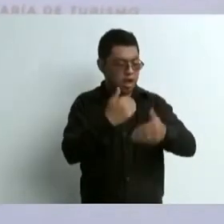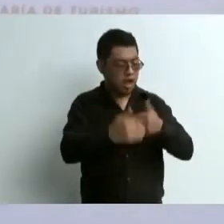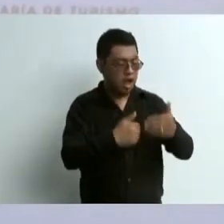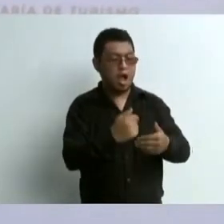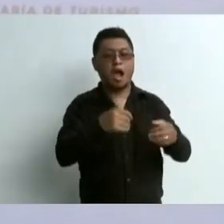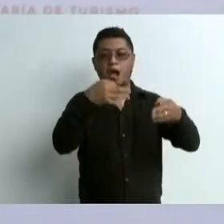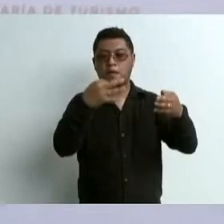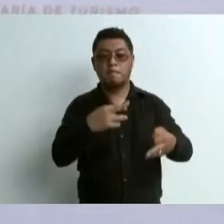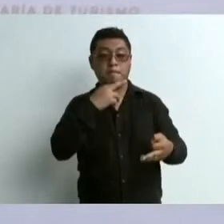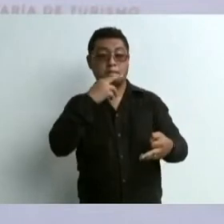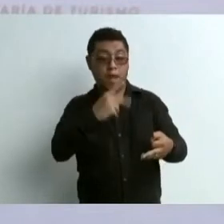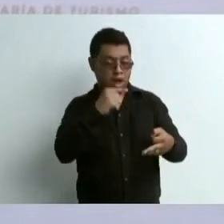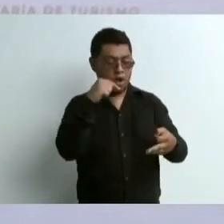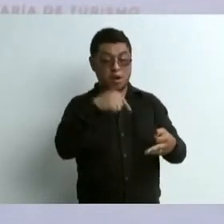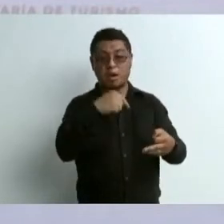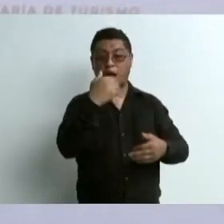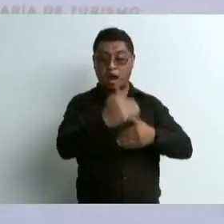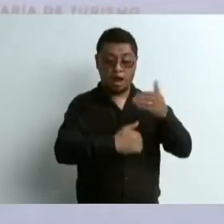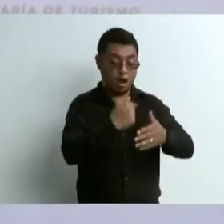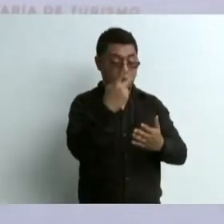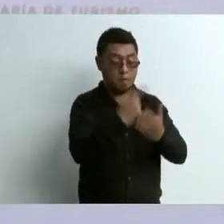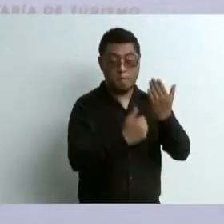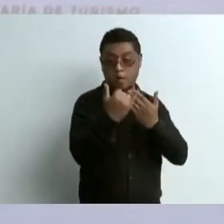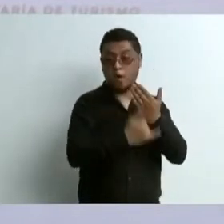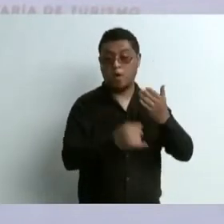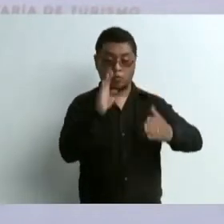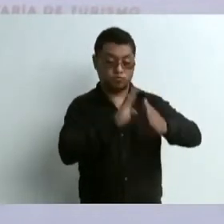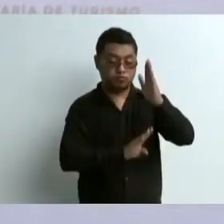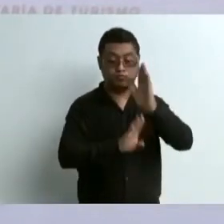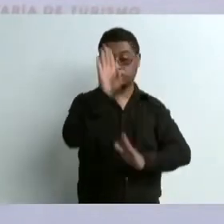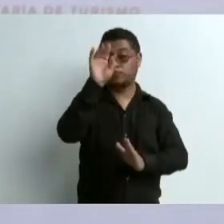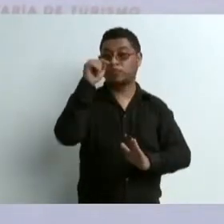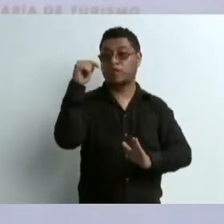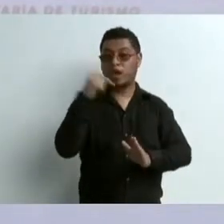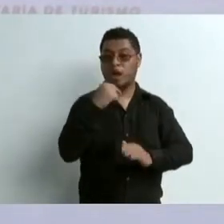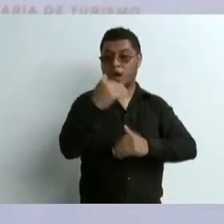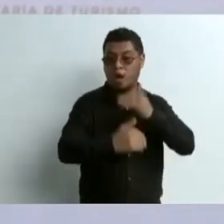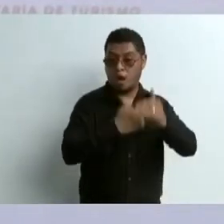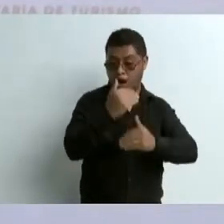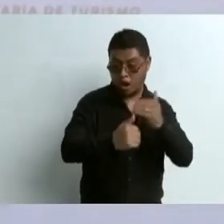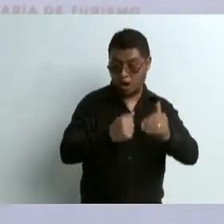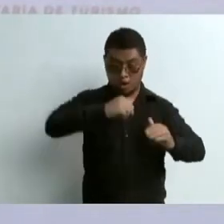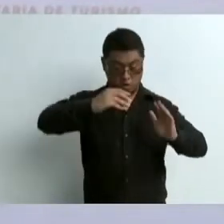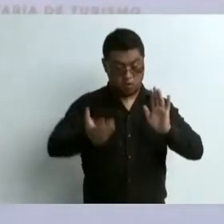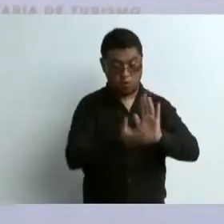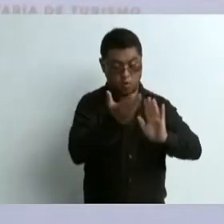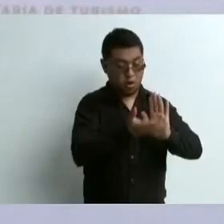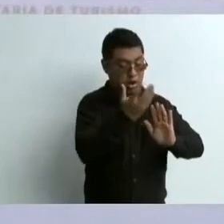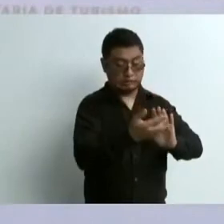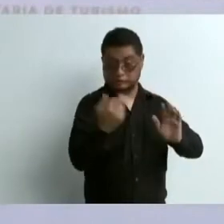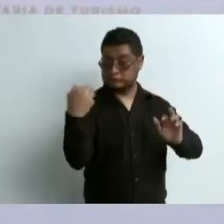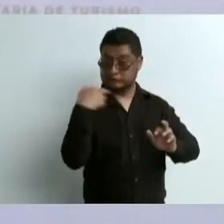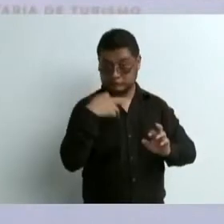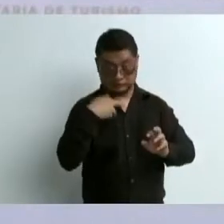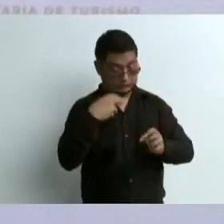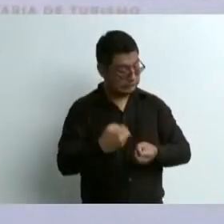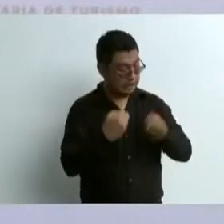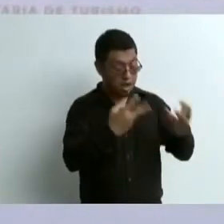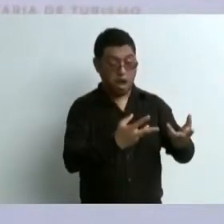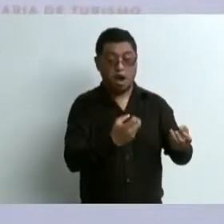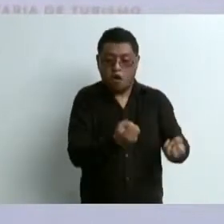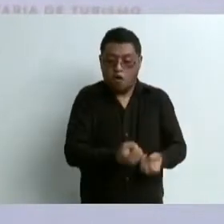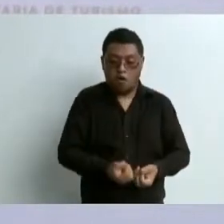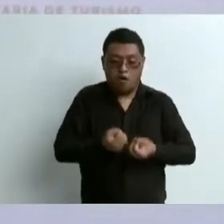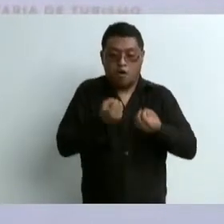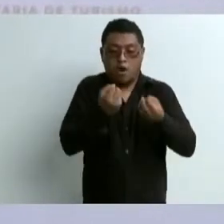desarrollar este proyecto y optimizar su construcción para poder entregar un proyecto